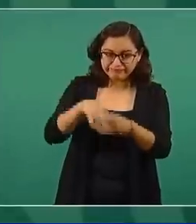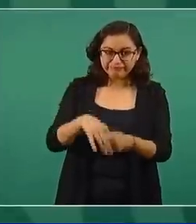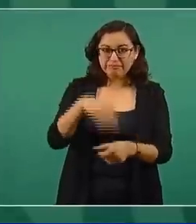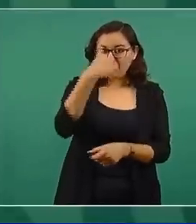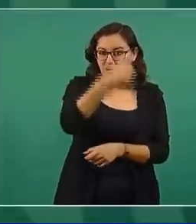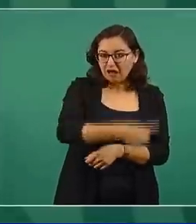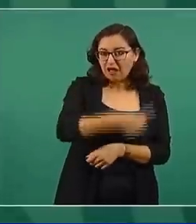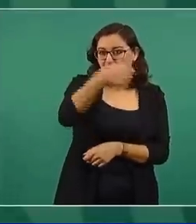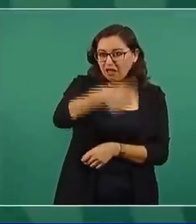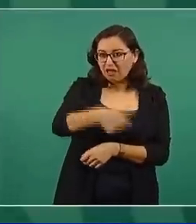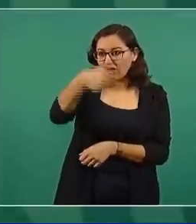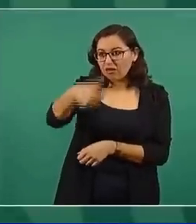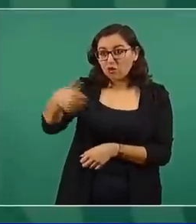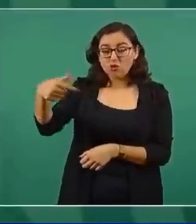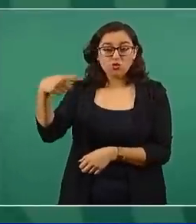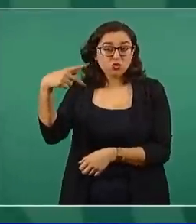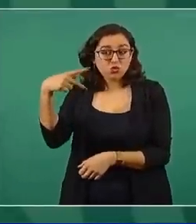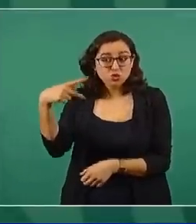ciudadano.